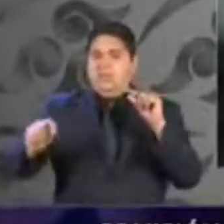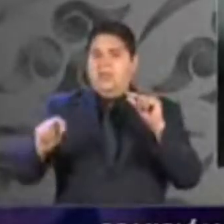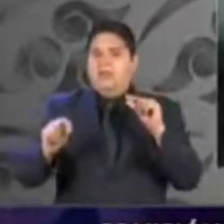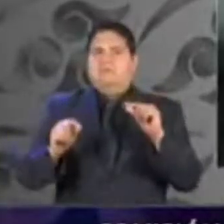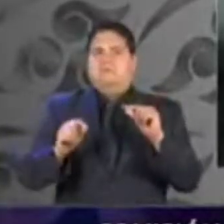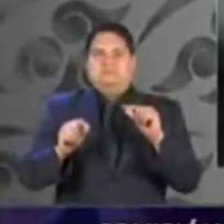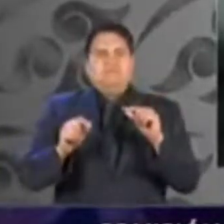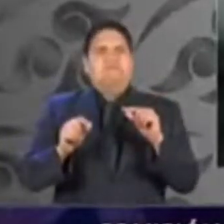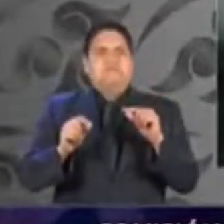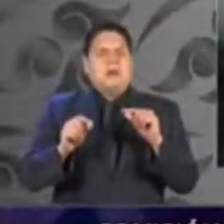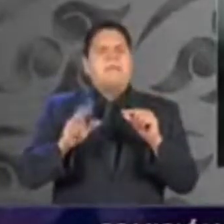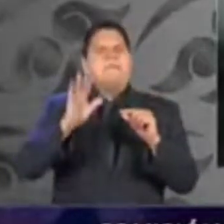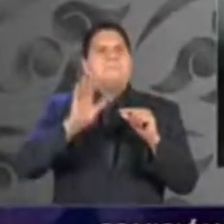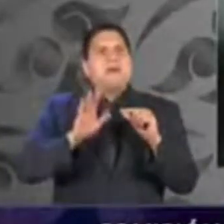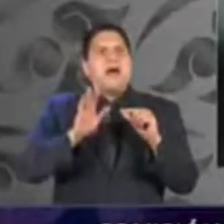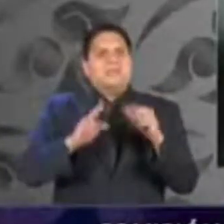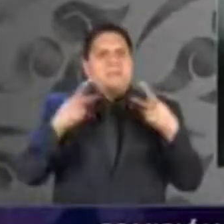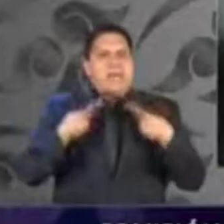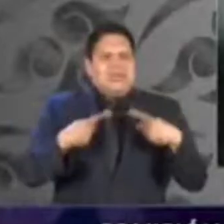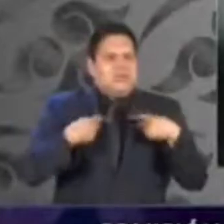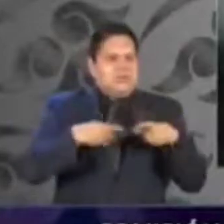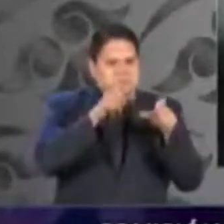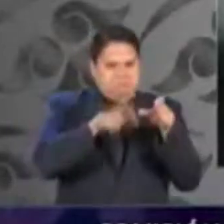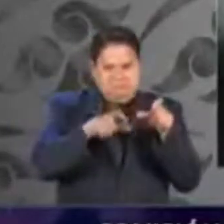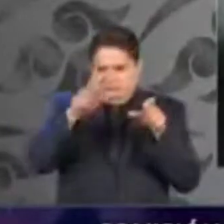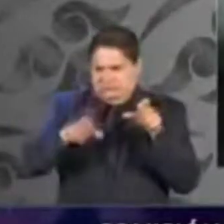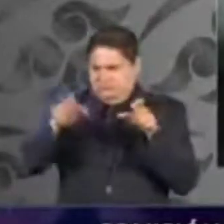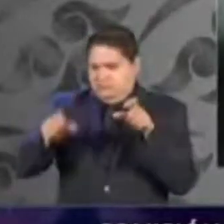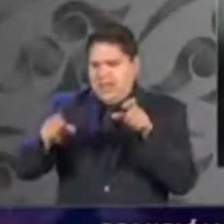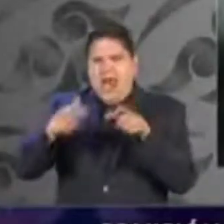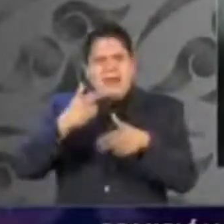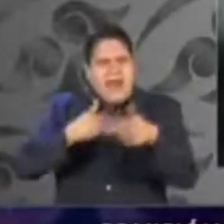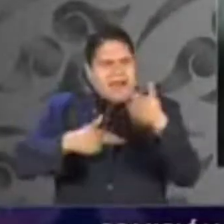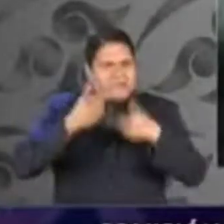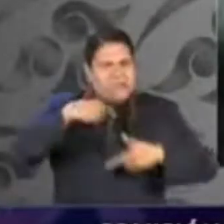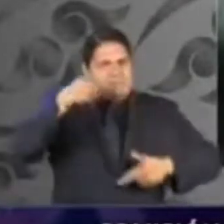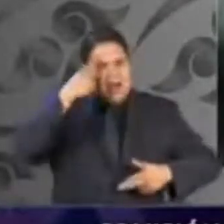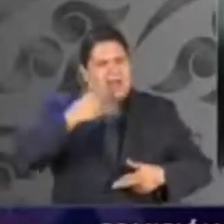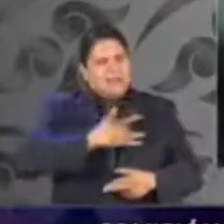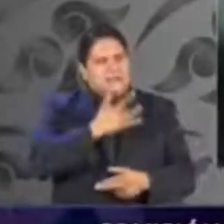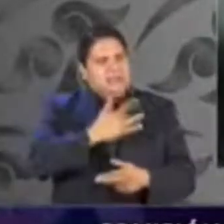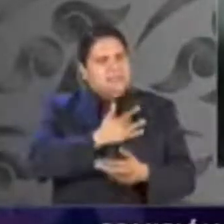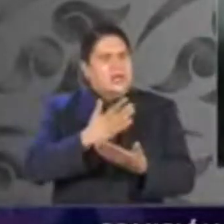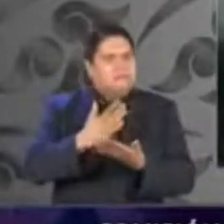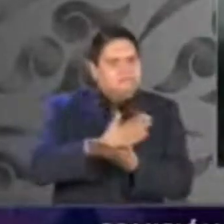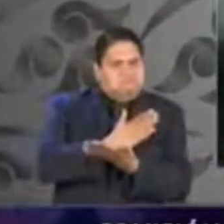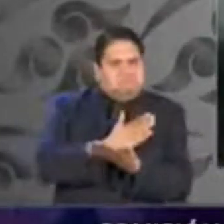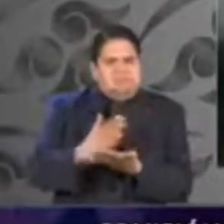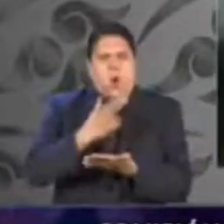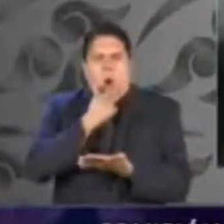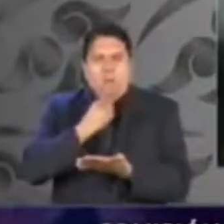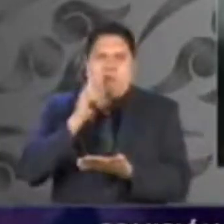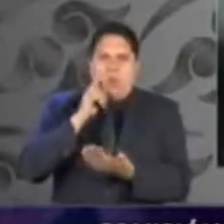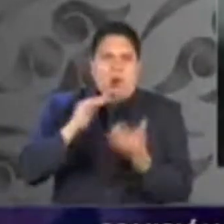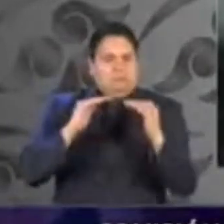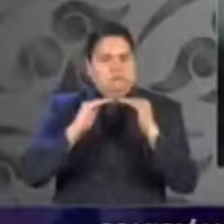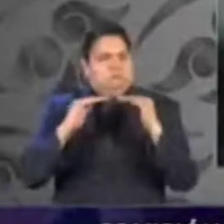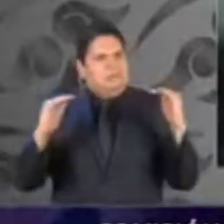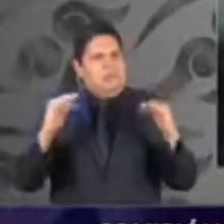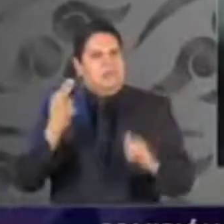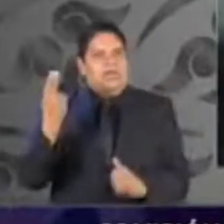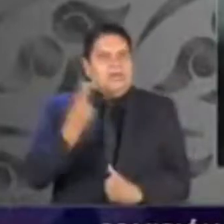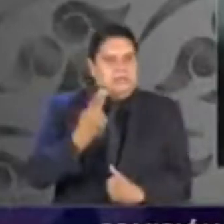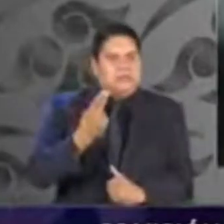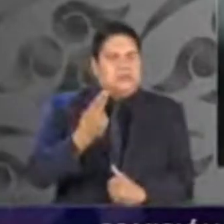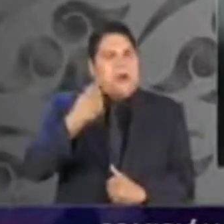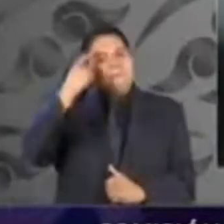momento de reconstrucción de identidades en el que la cuestión de género es el centro de la gravedad de las luchas